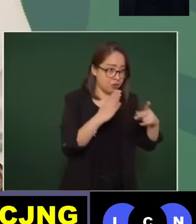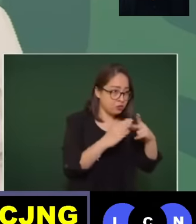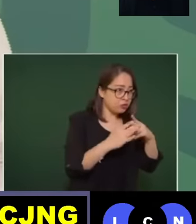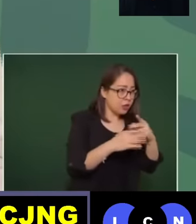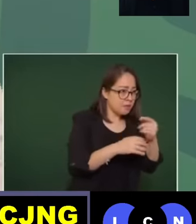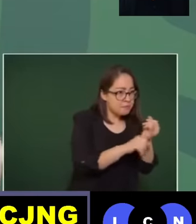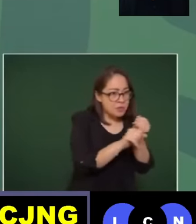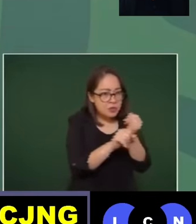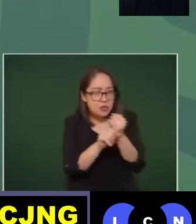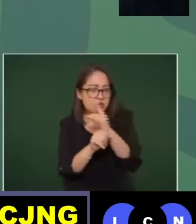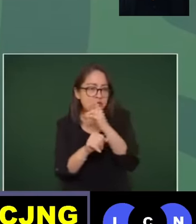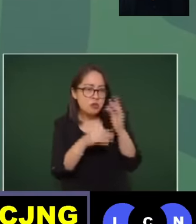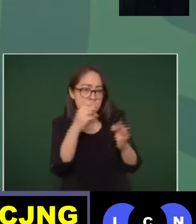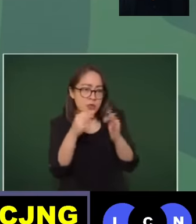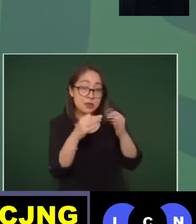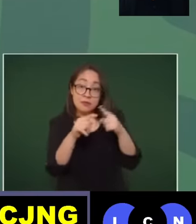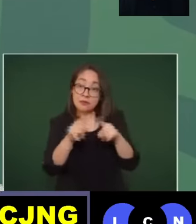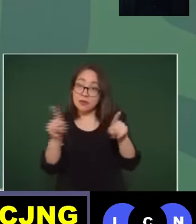segundo